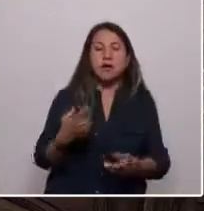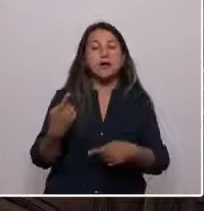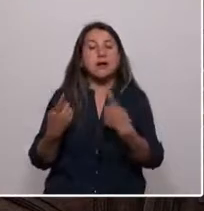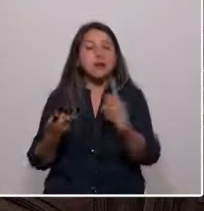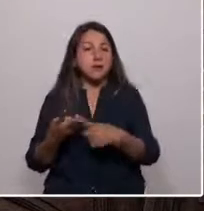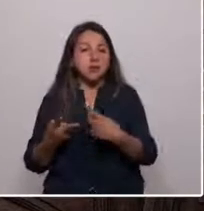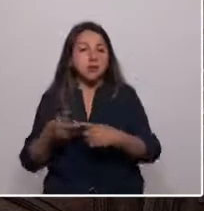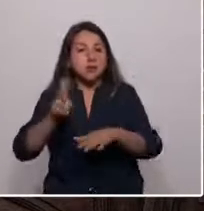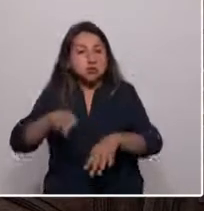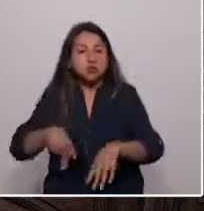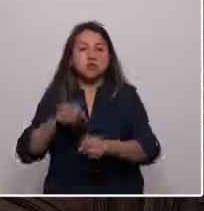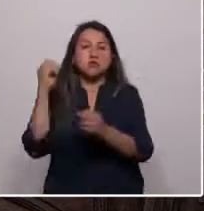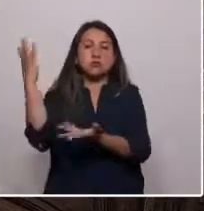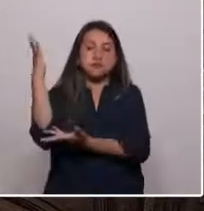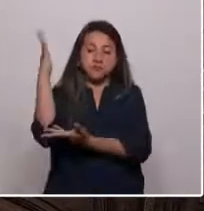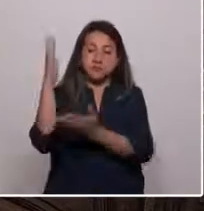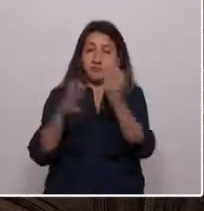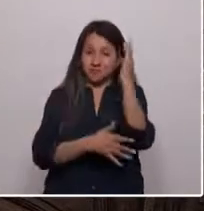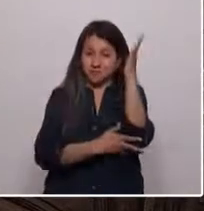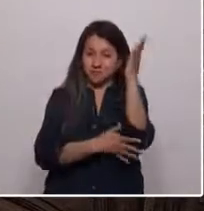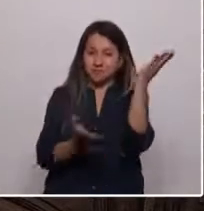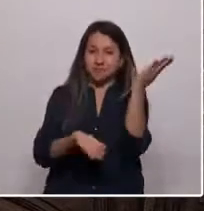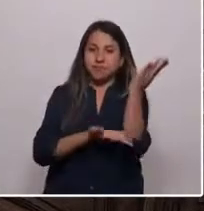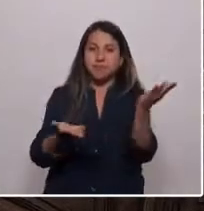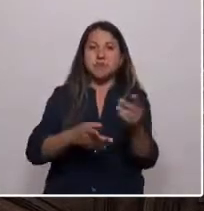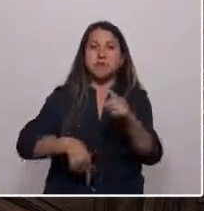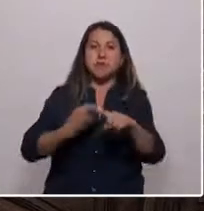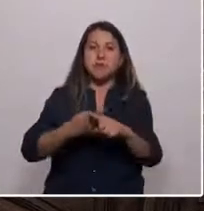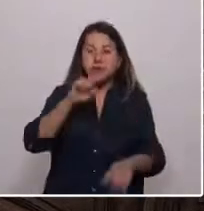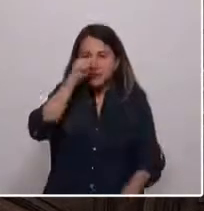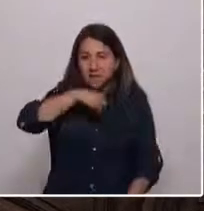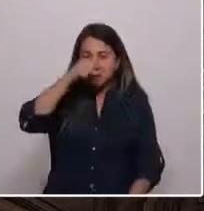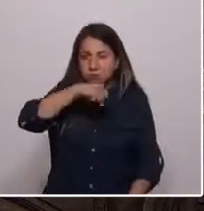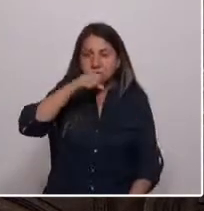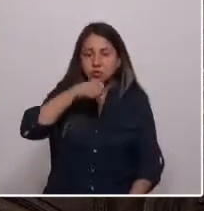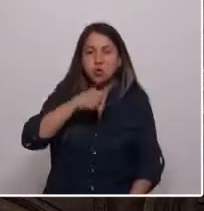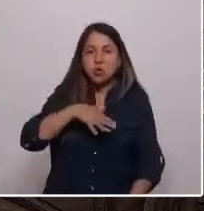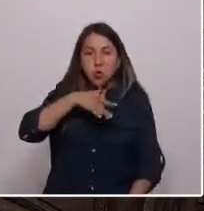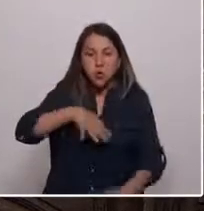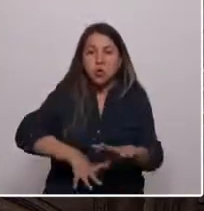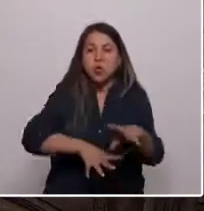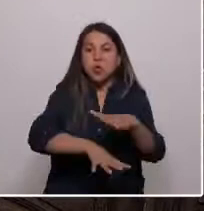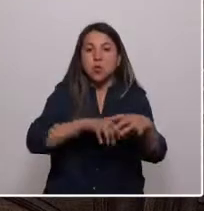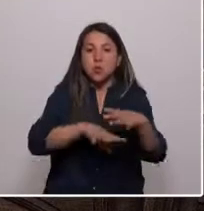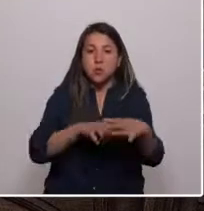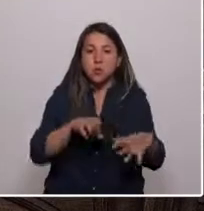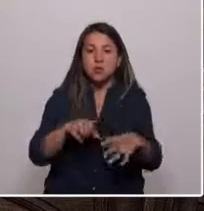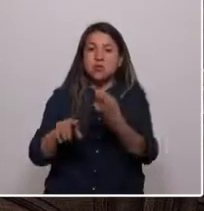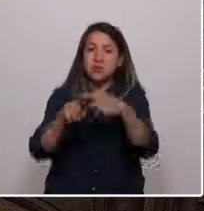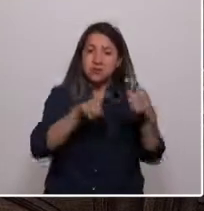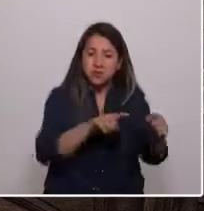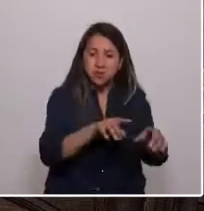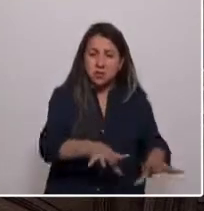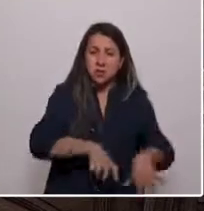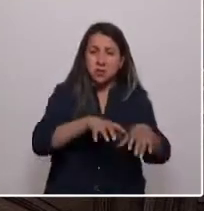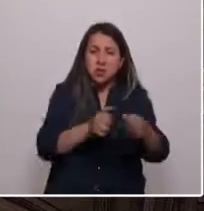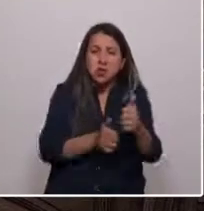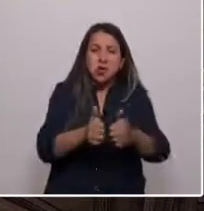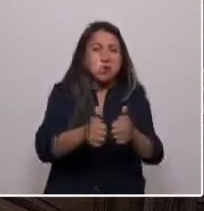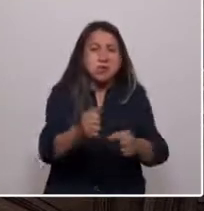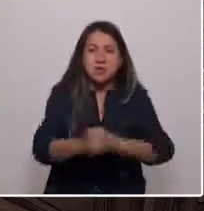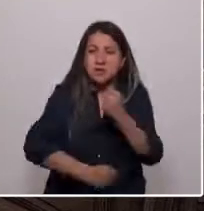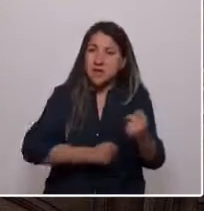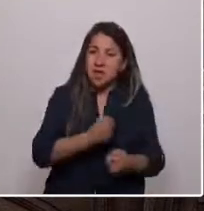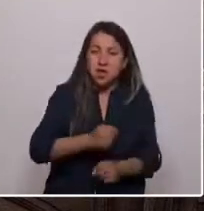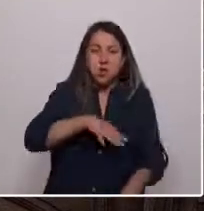el sur, las forestales. Y además de los criaderos de cerdo y de adveres de exportación de la agroindustria. Eso produce una competencia desleal en los usos de